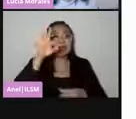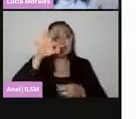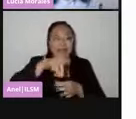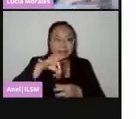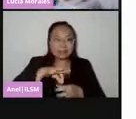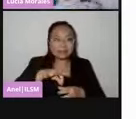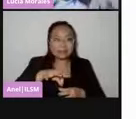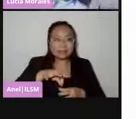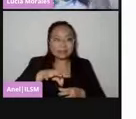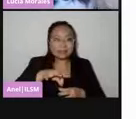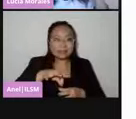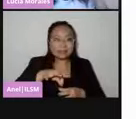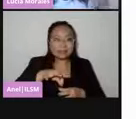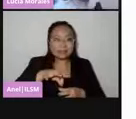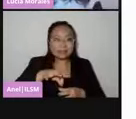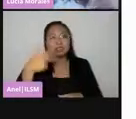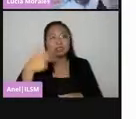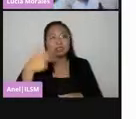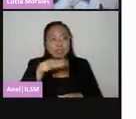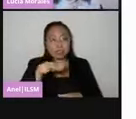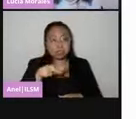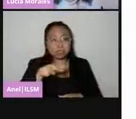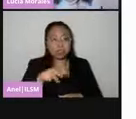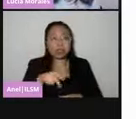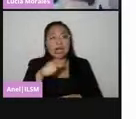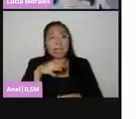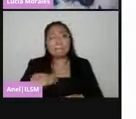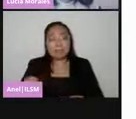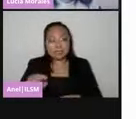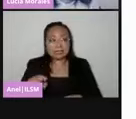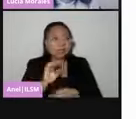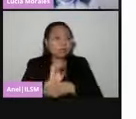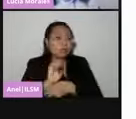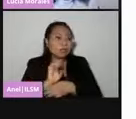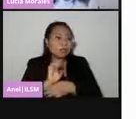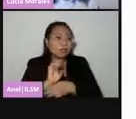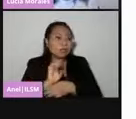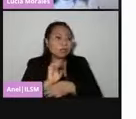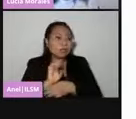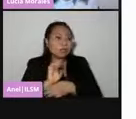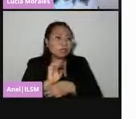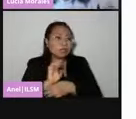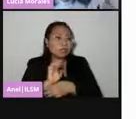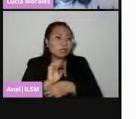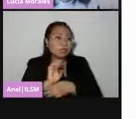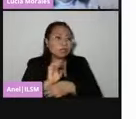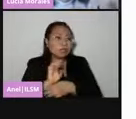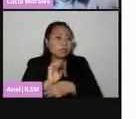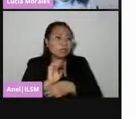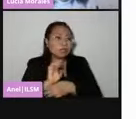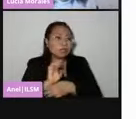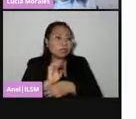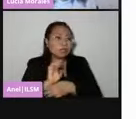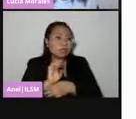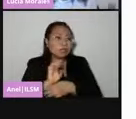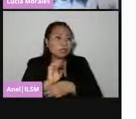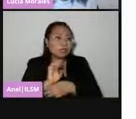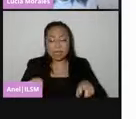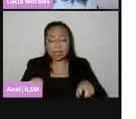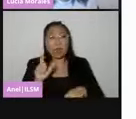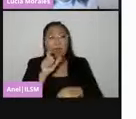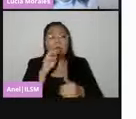¿Sí? Y entonces, es una segunda etapa de capacitación que está en la que nos encontramos todavía y que concluye el sábado